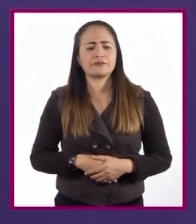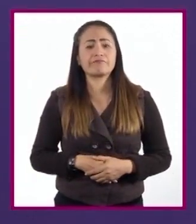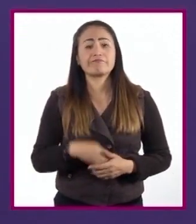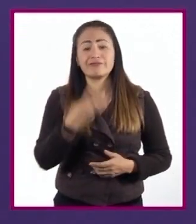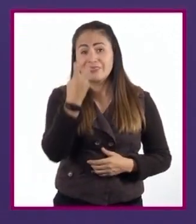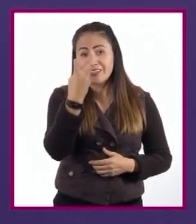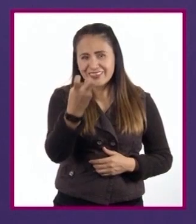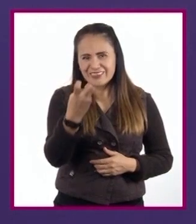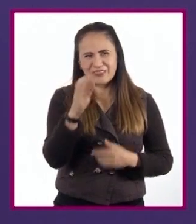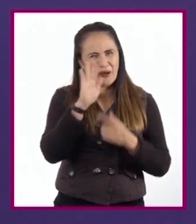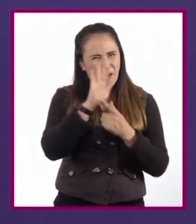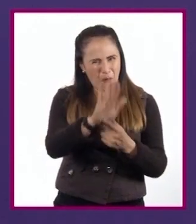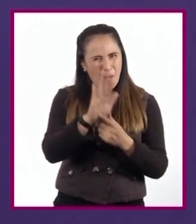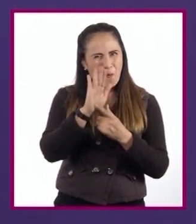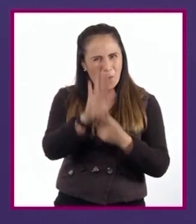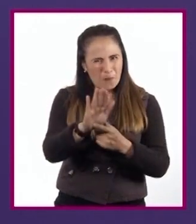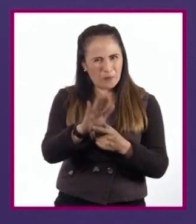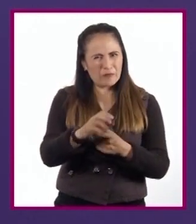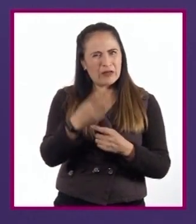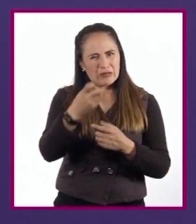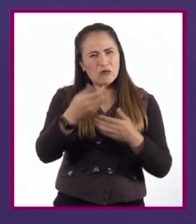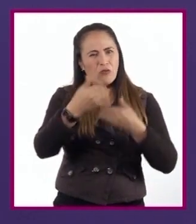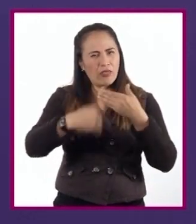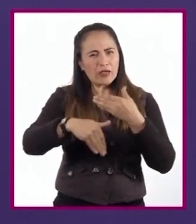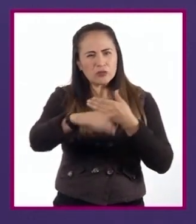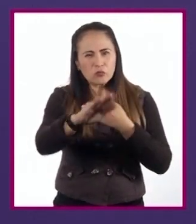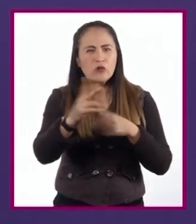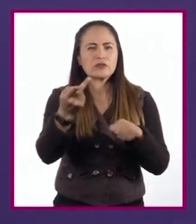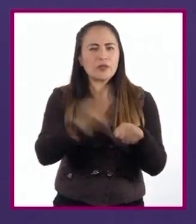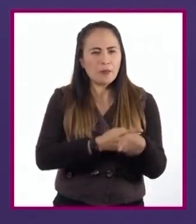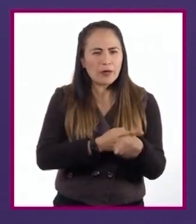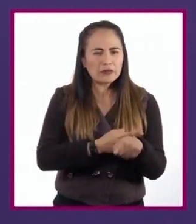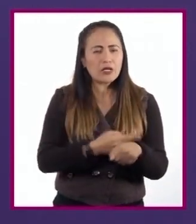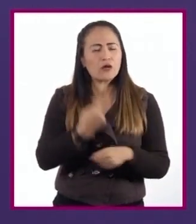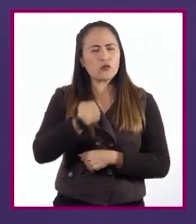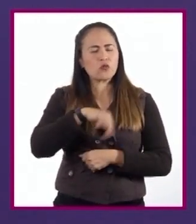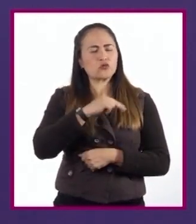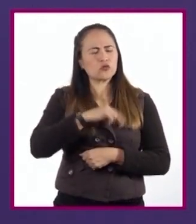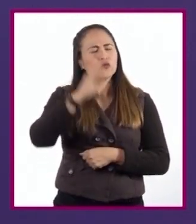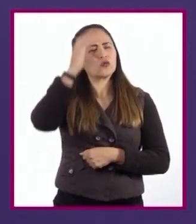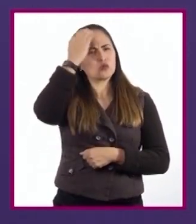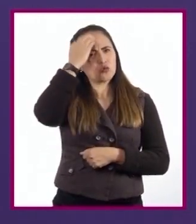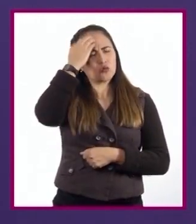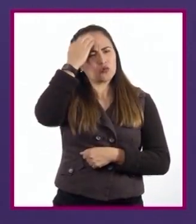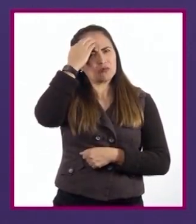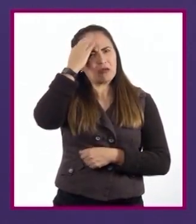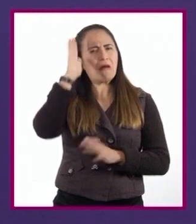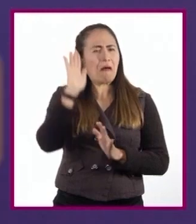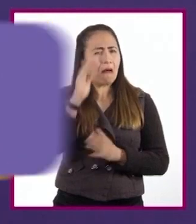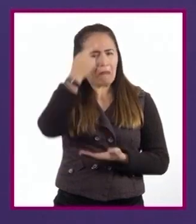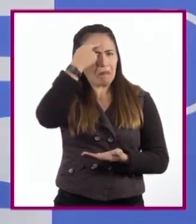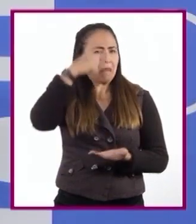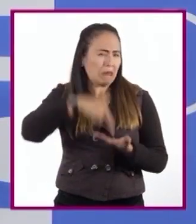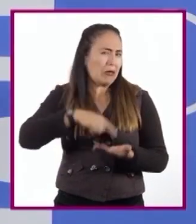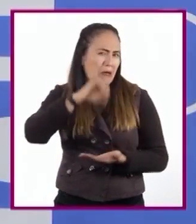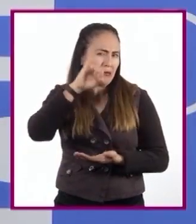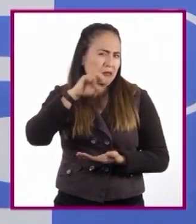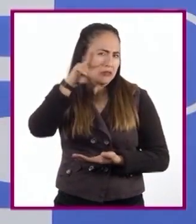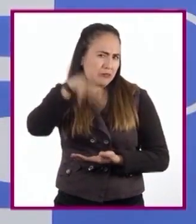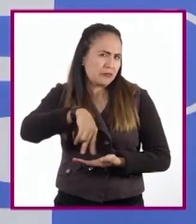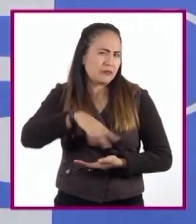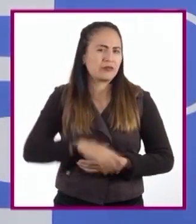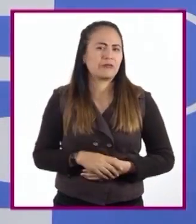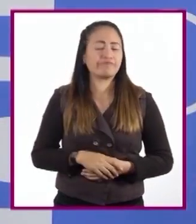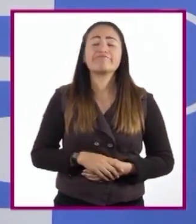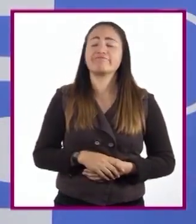argumentos afirman alguna consecuencia y, mediante nuestros conocimientos, podríamos creer en que son ciertos. Es